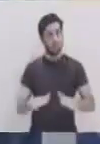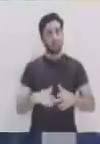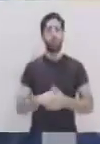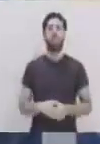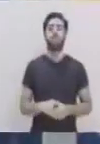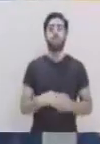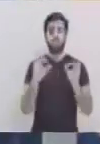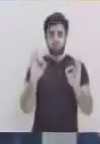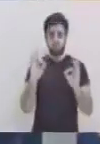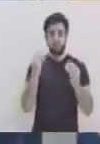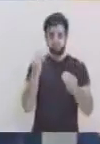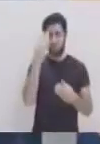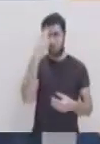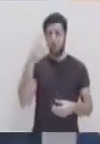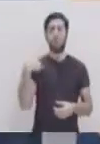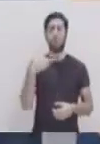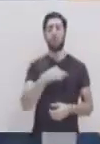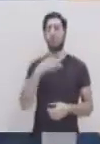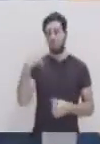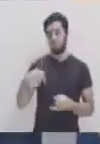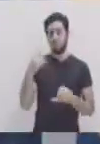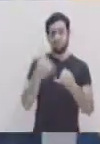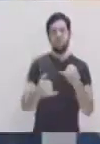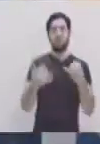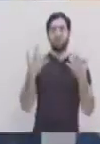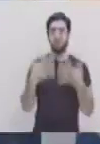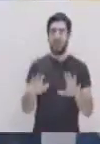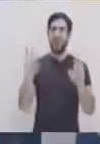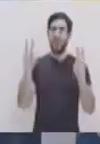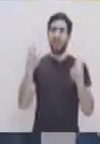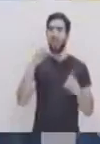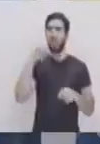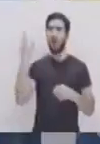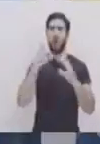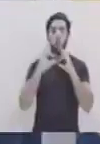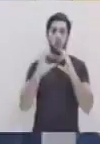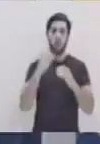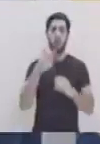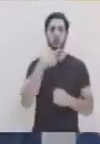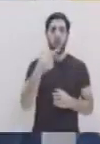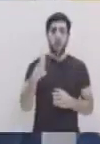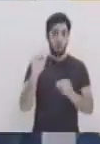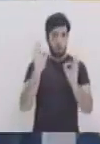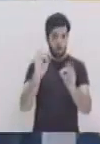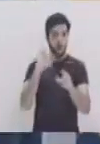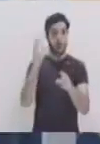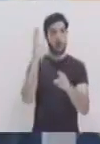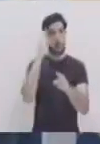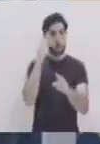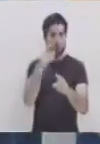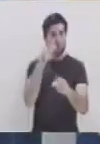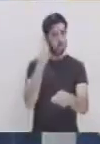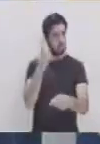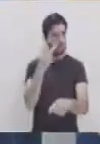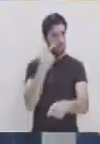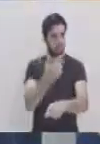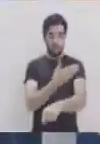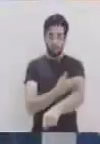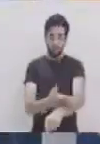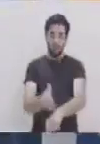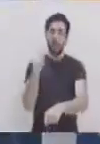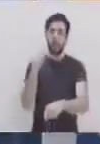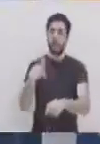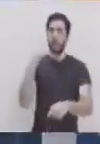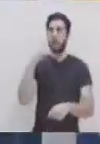Definitivamente. Muchísimas gracias. Es así como llegamos al final del segmento de comunicación y lenguaje. No olviden seguirnos en nuestras redes sociales como